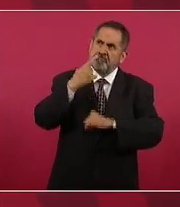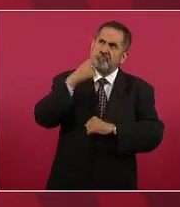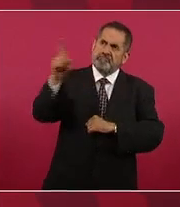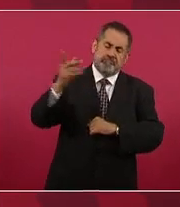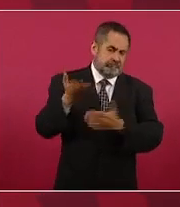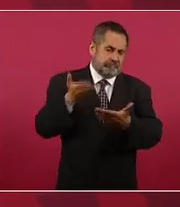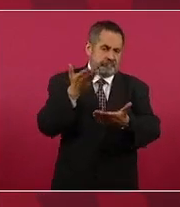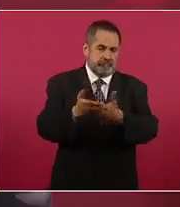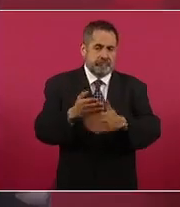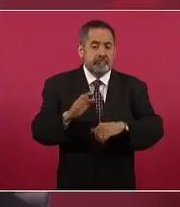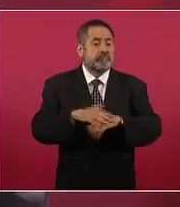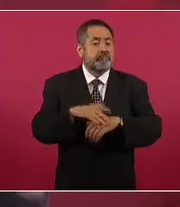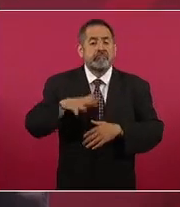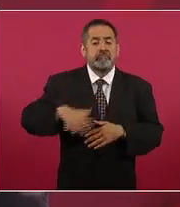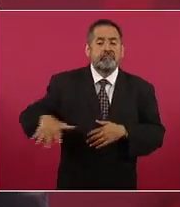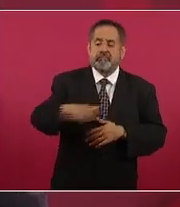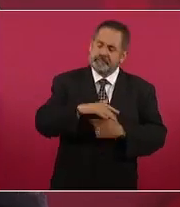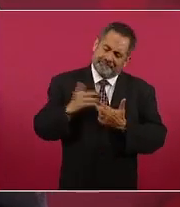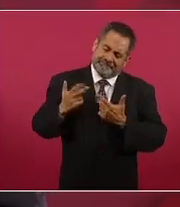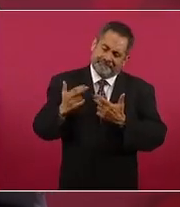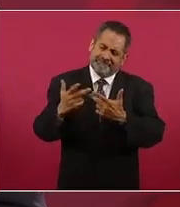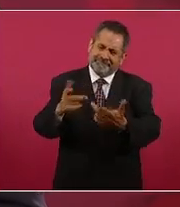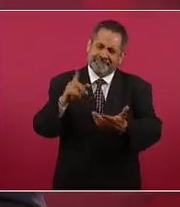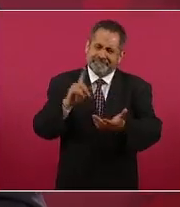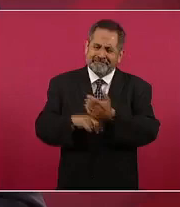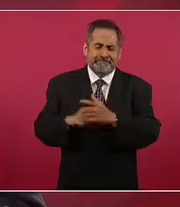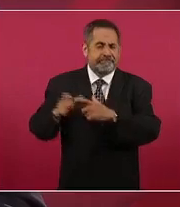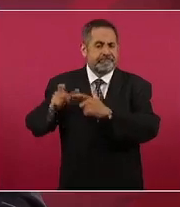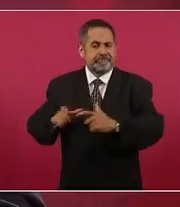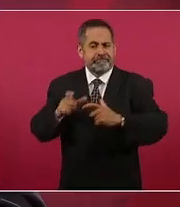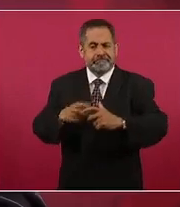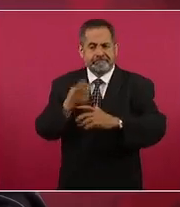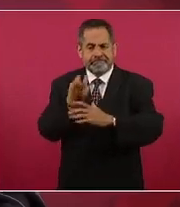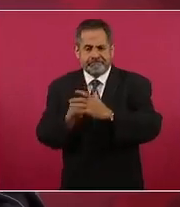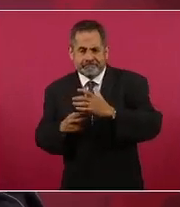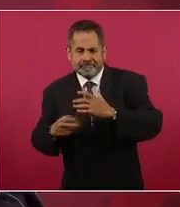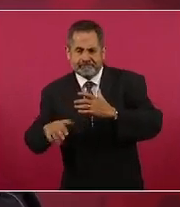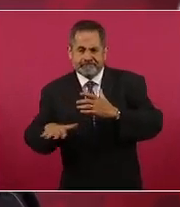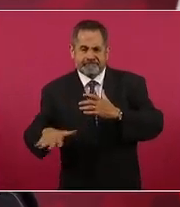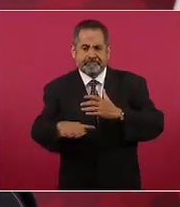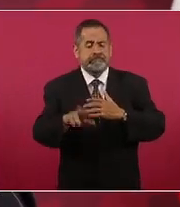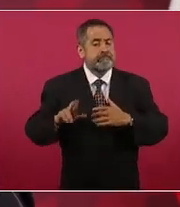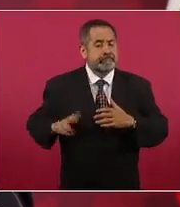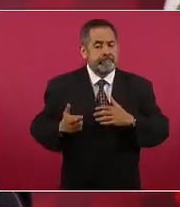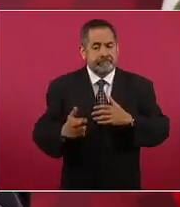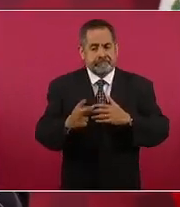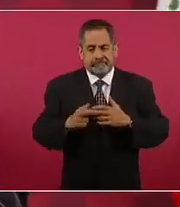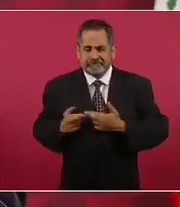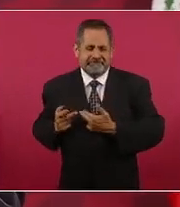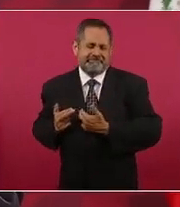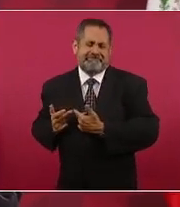afectaron cenotes ríos submarinos